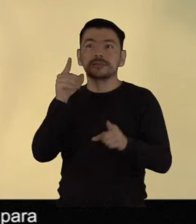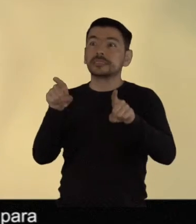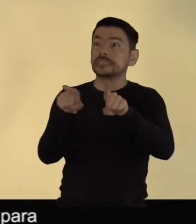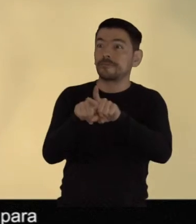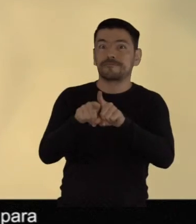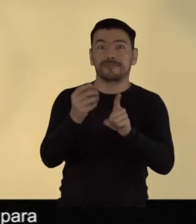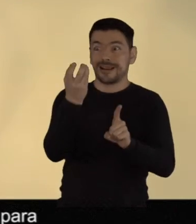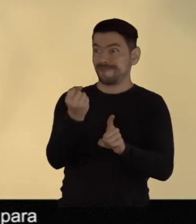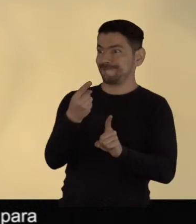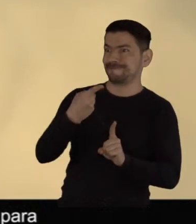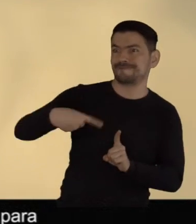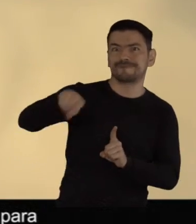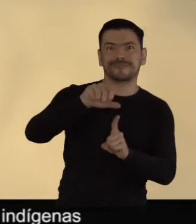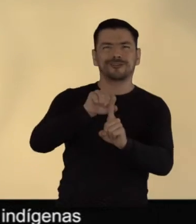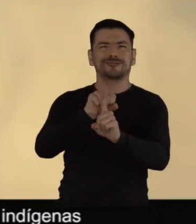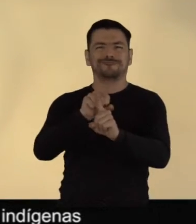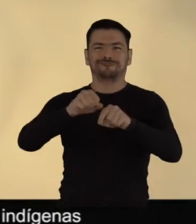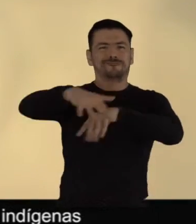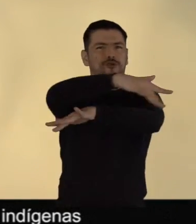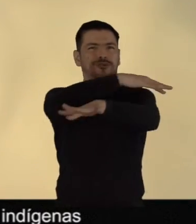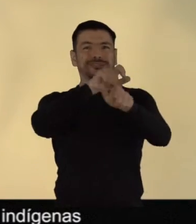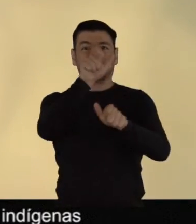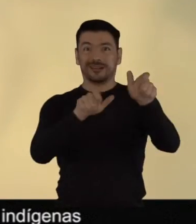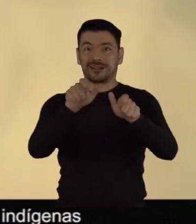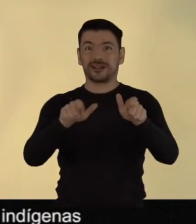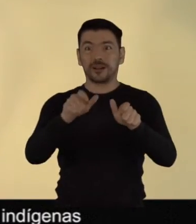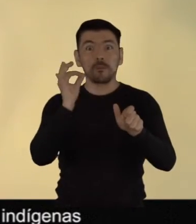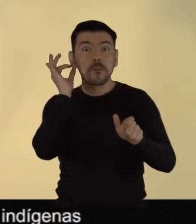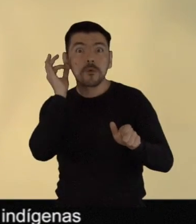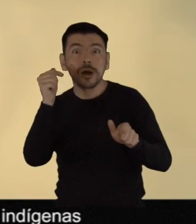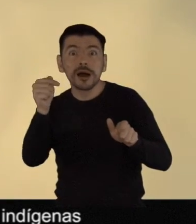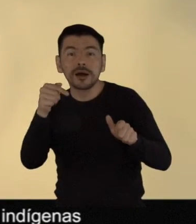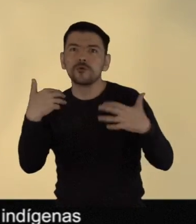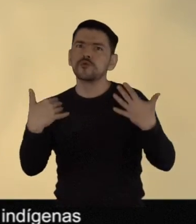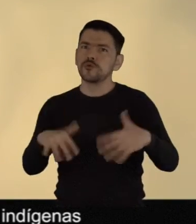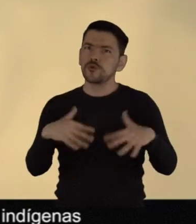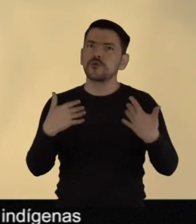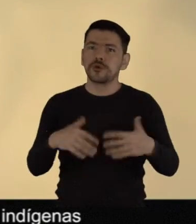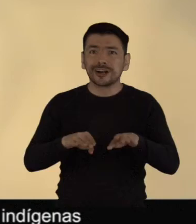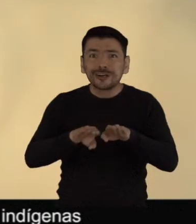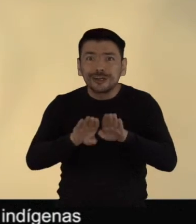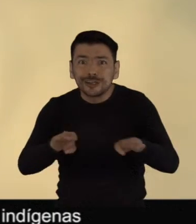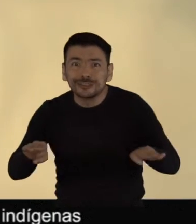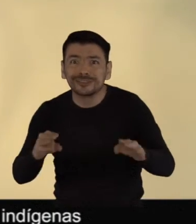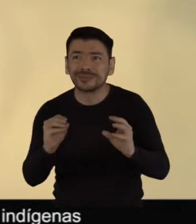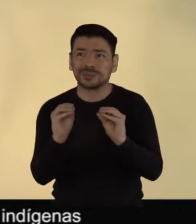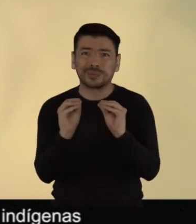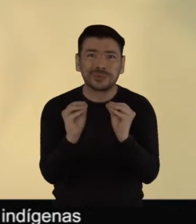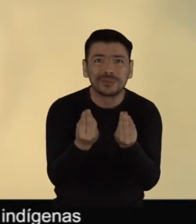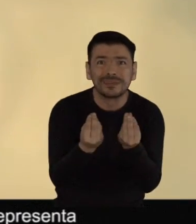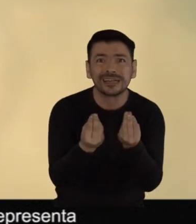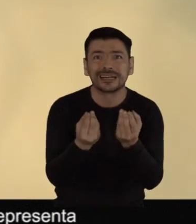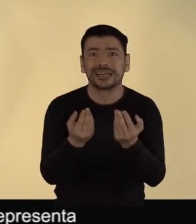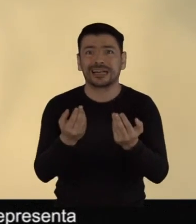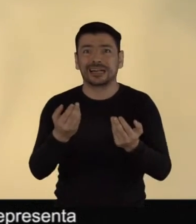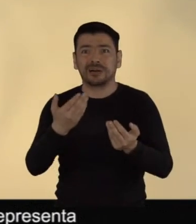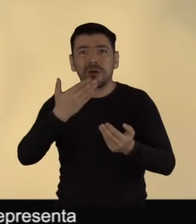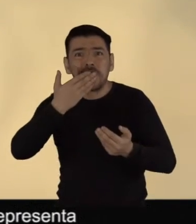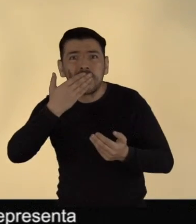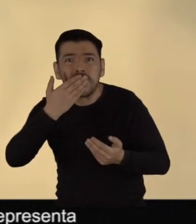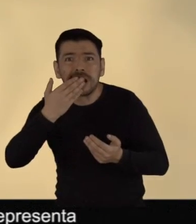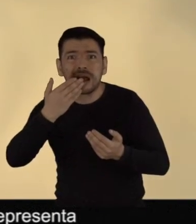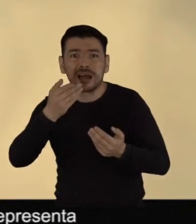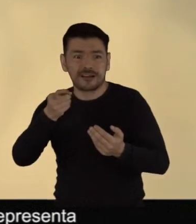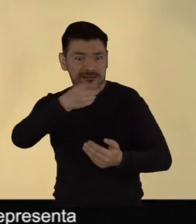sociedades. Muchas mujeres, niñas y adolescentes indígenas están haciendo escuchar su voz, y para